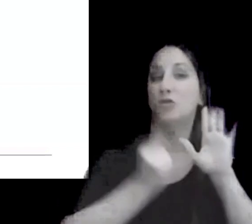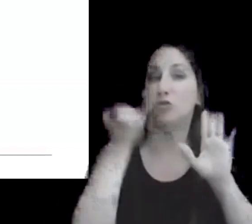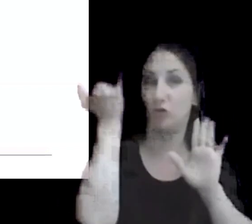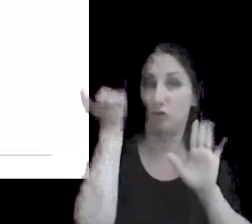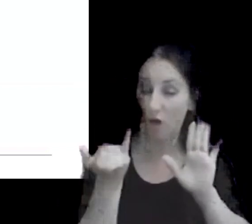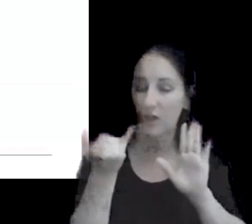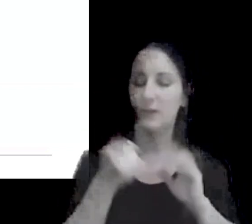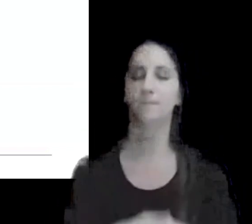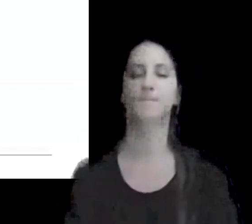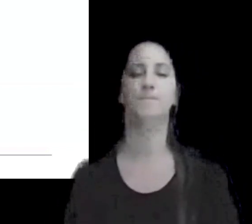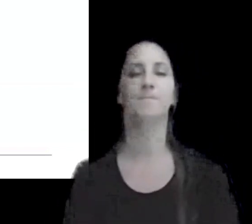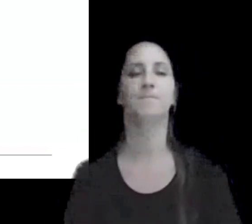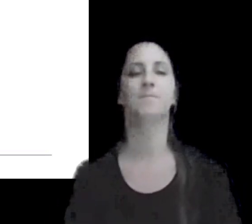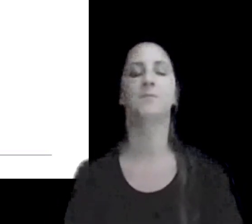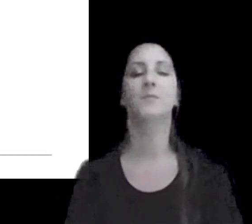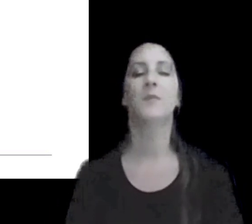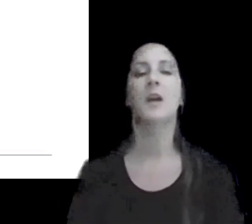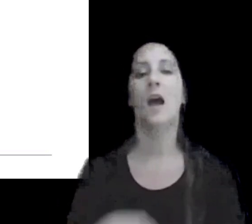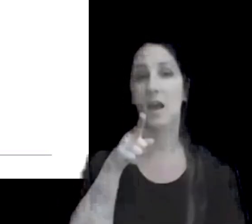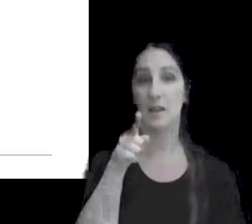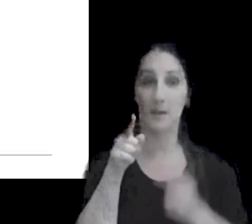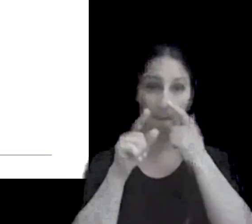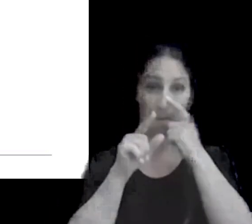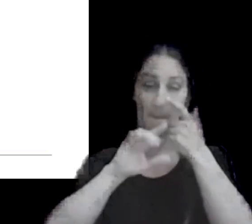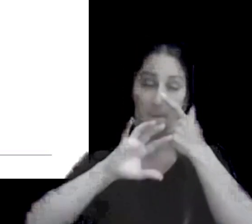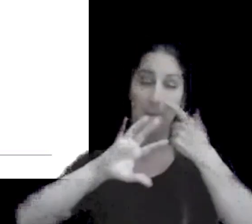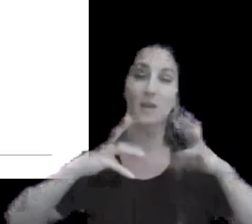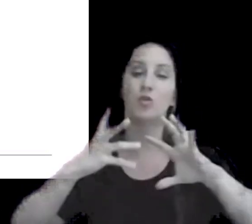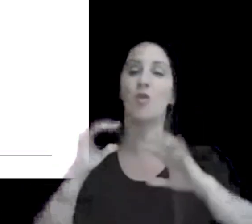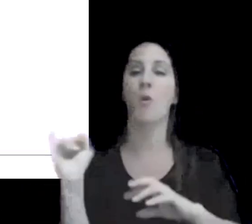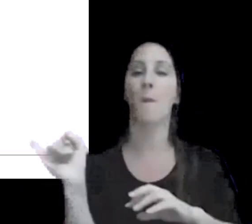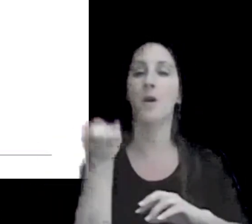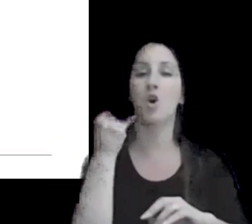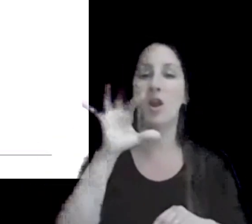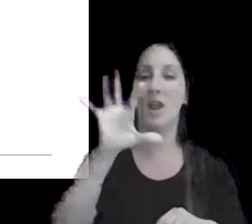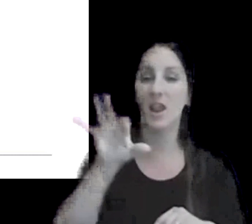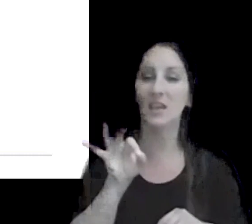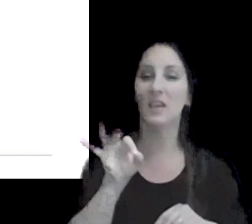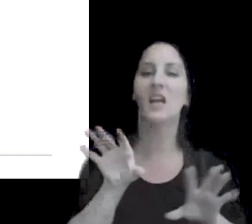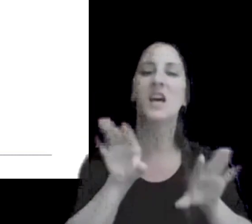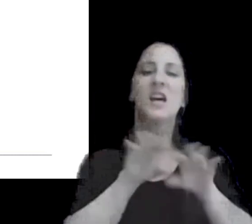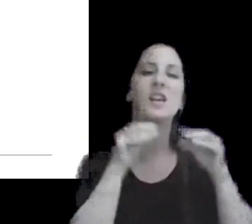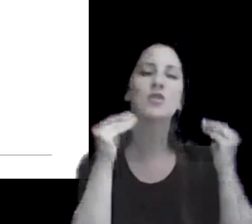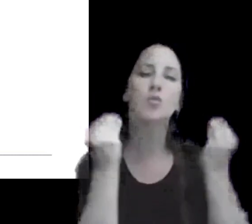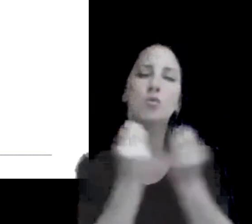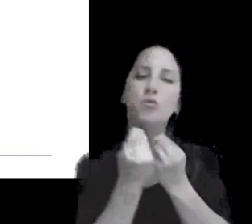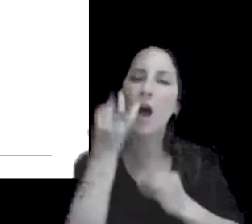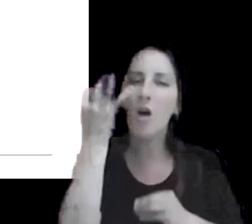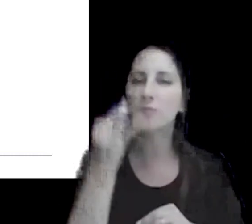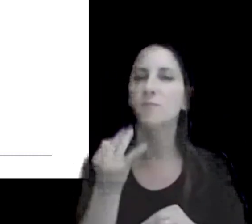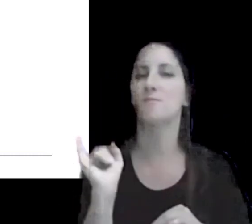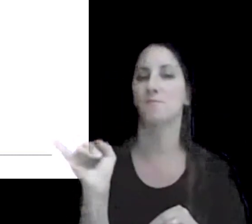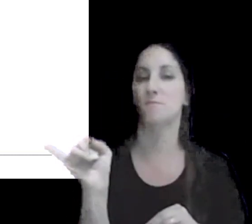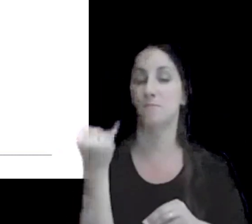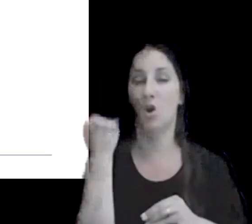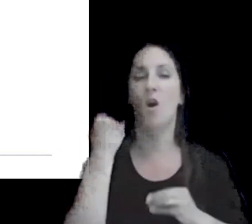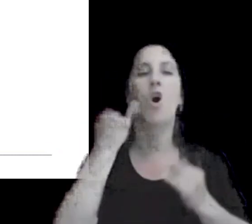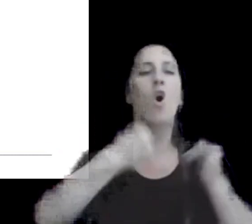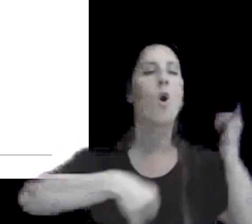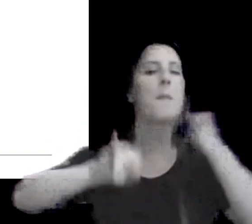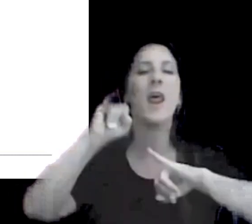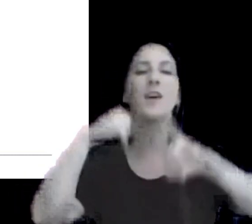la aplicación del mejor método y la determinación de resultados mediante la identificación de operaciones